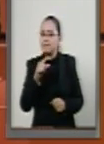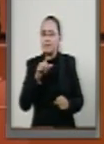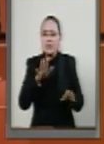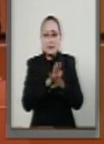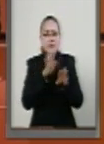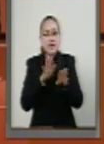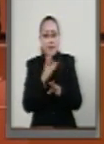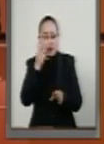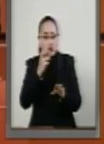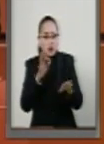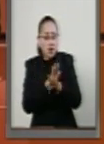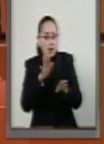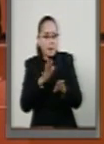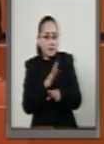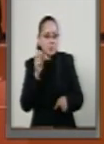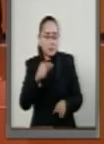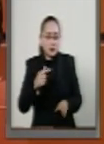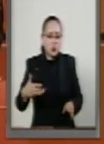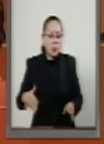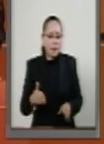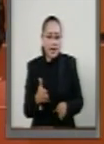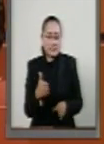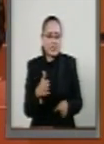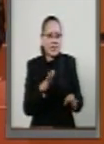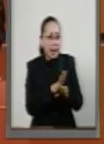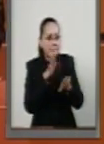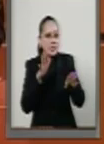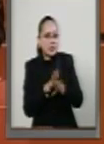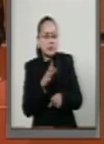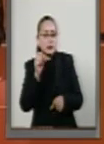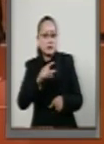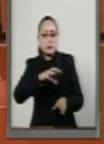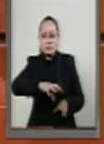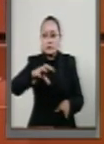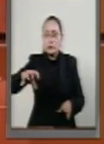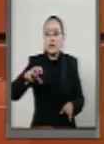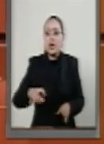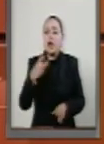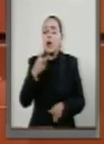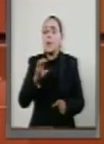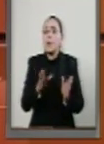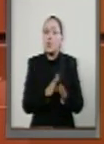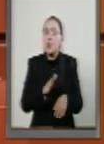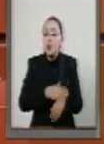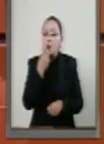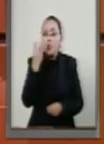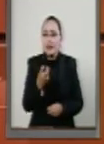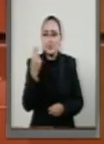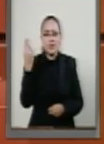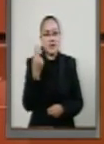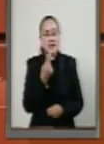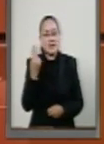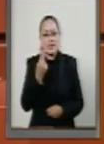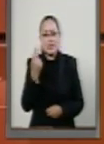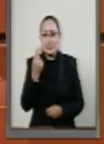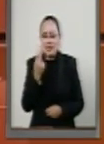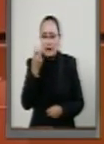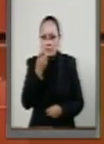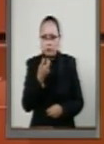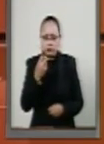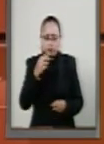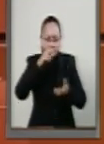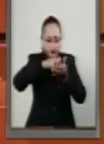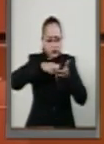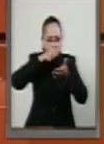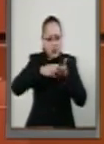el comportamiento de los cardúmenes, razón por la cual es necesaria la actualización de